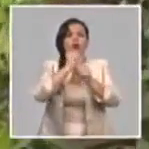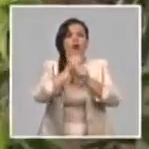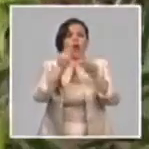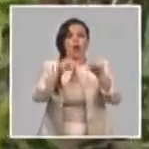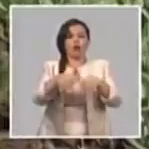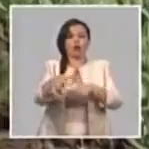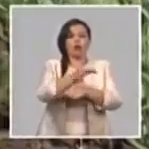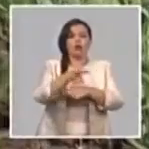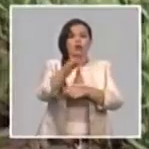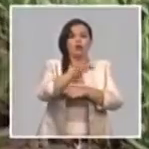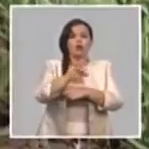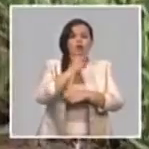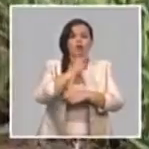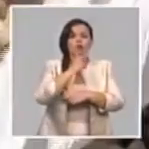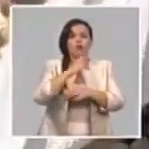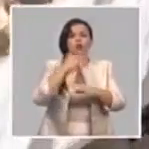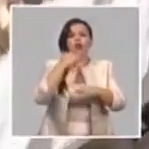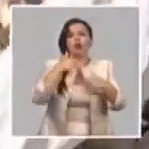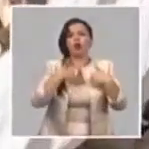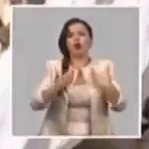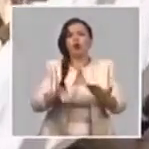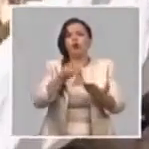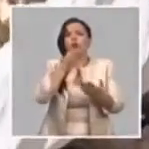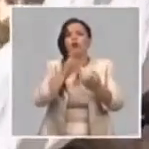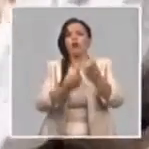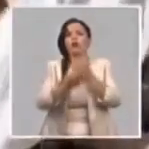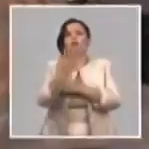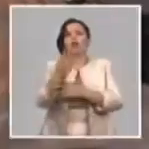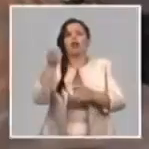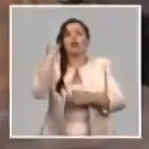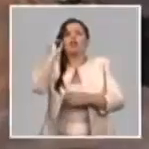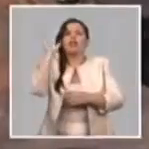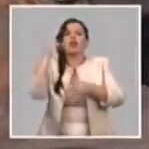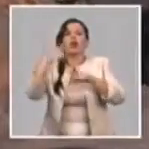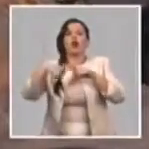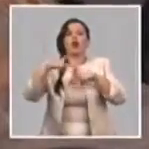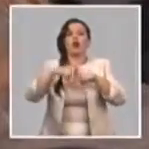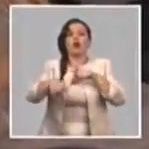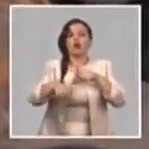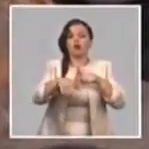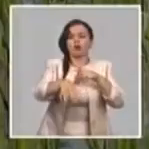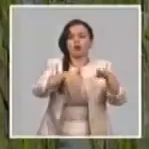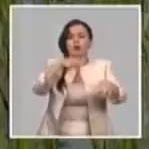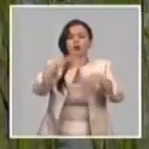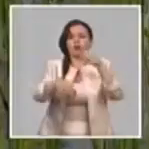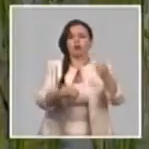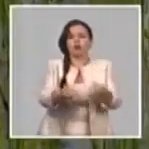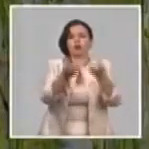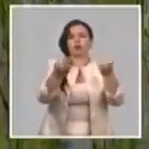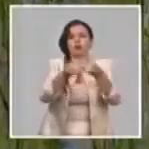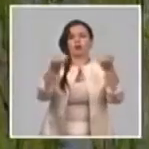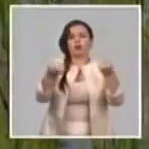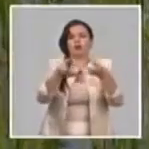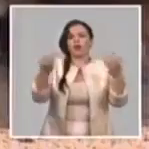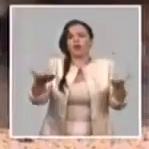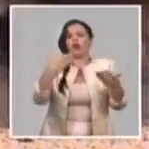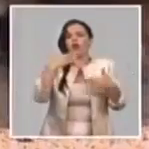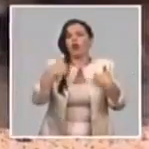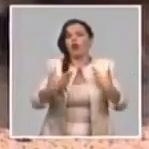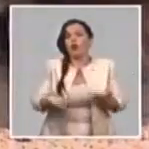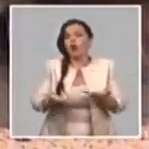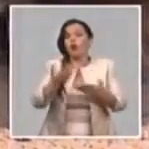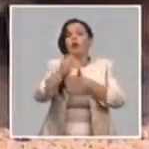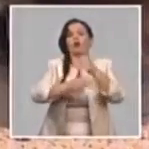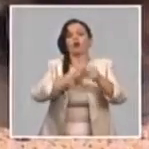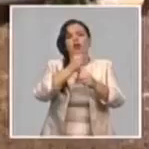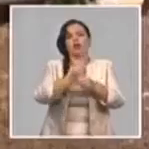de estos asuntos ha podido fabricar implementos para el cultivo y deshierves con el uso de la atracción animal. Hay que decir que esto se